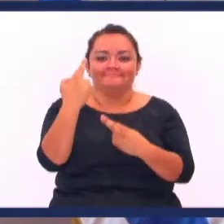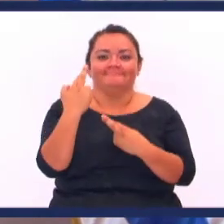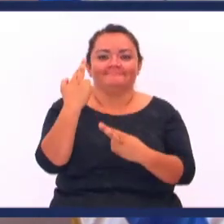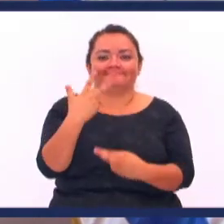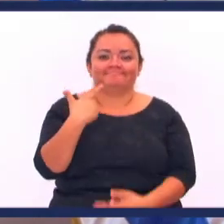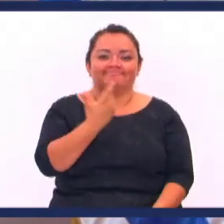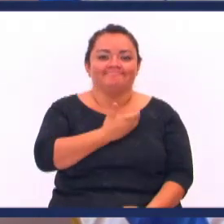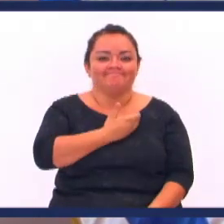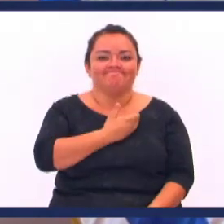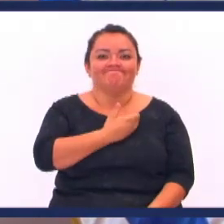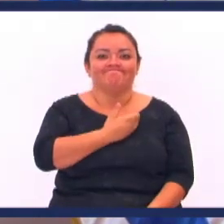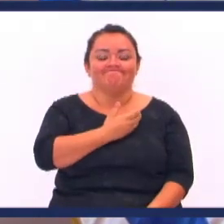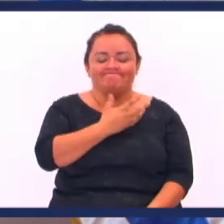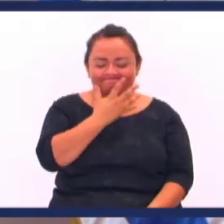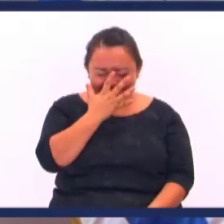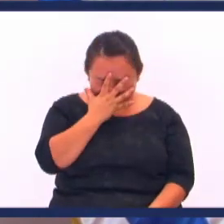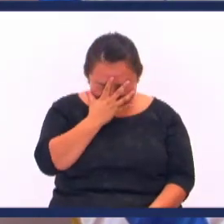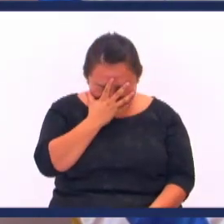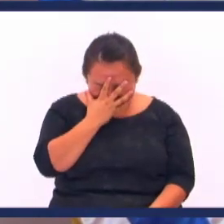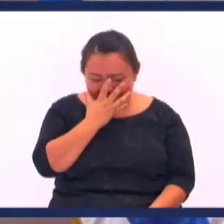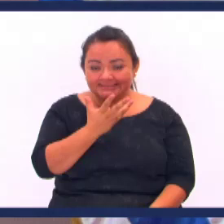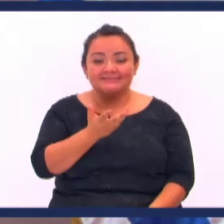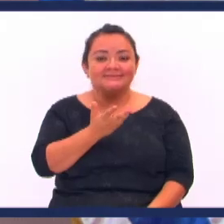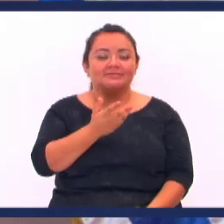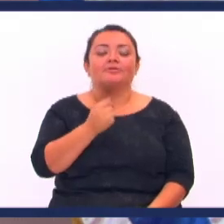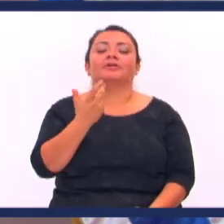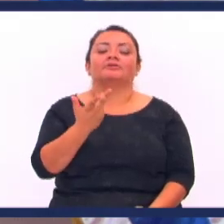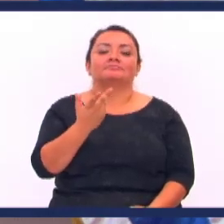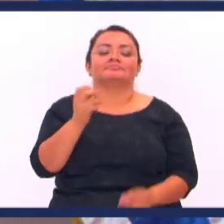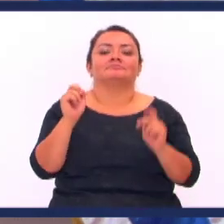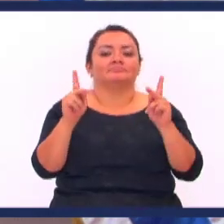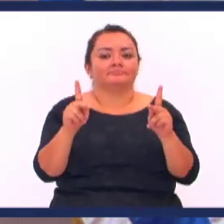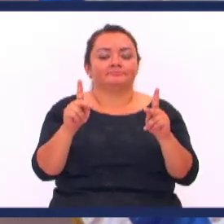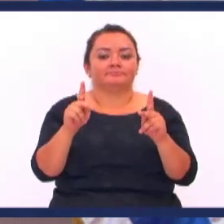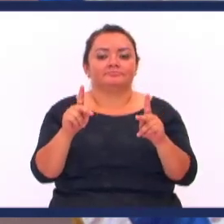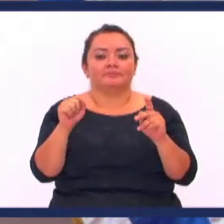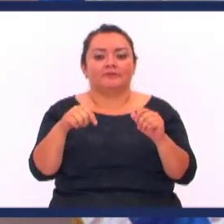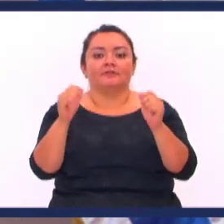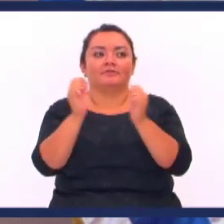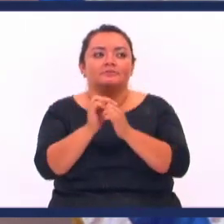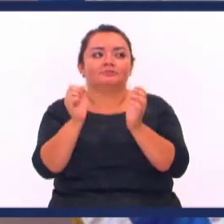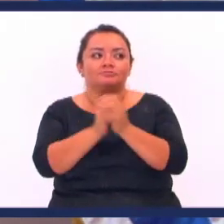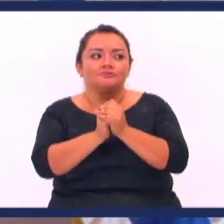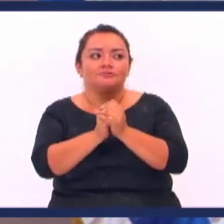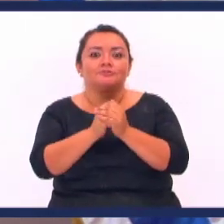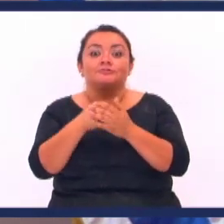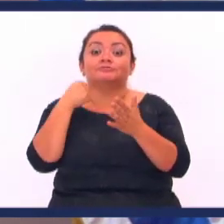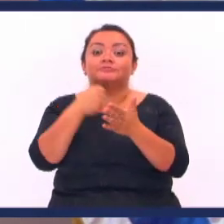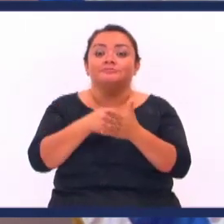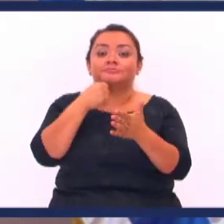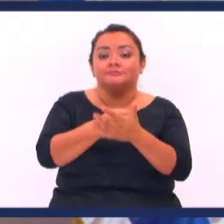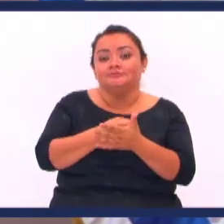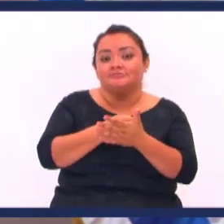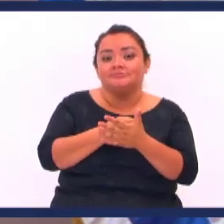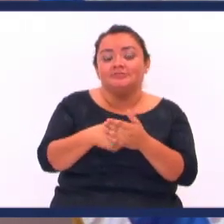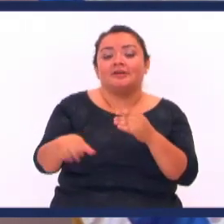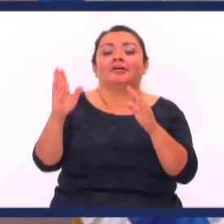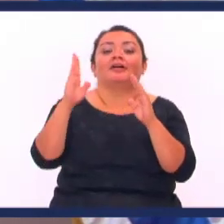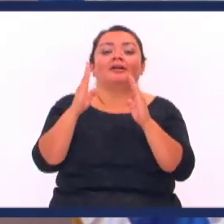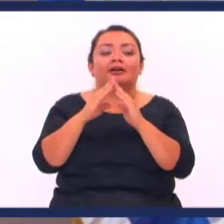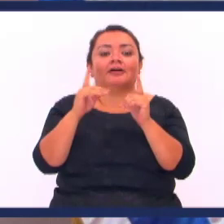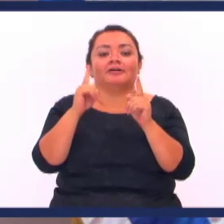Nuestra vergüenza Ok En medio de estos problemas En las pruebas Y en las